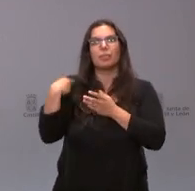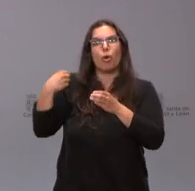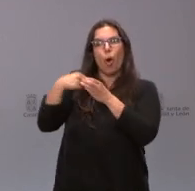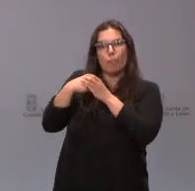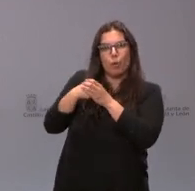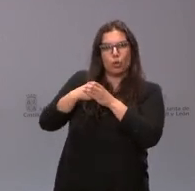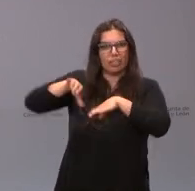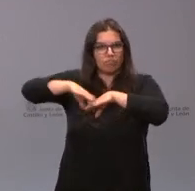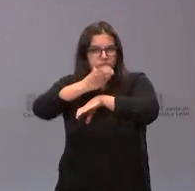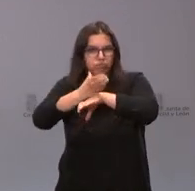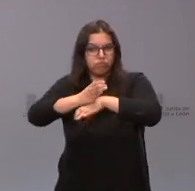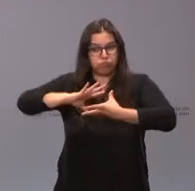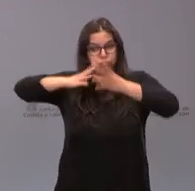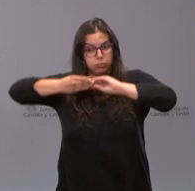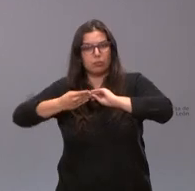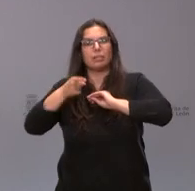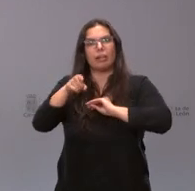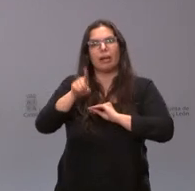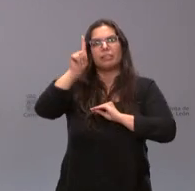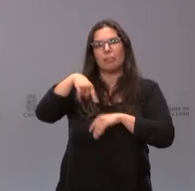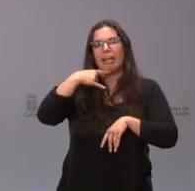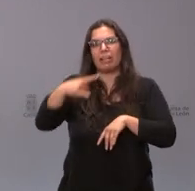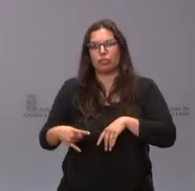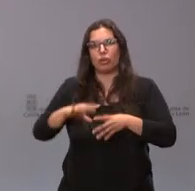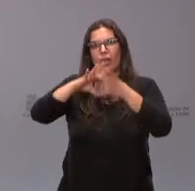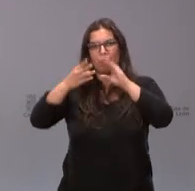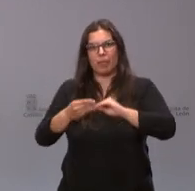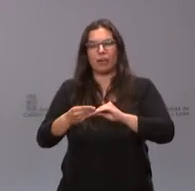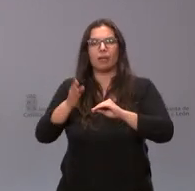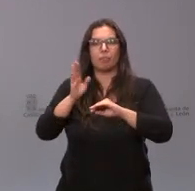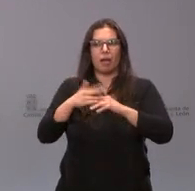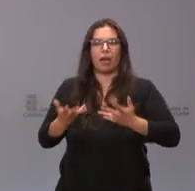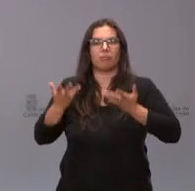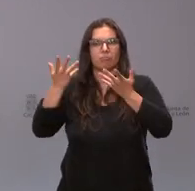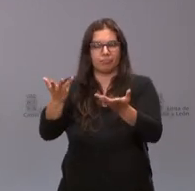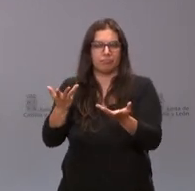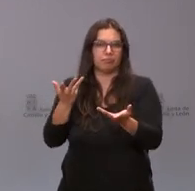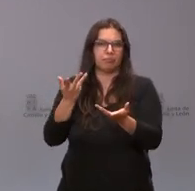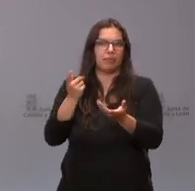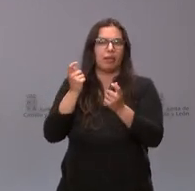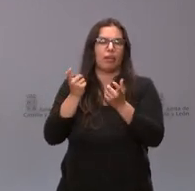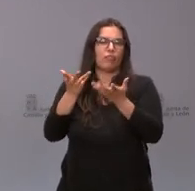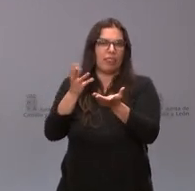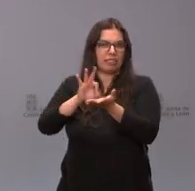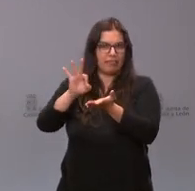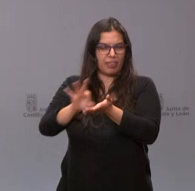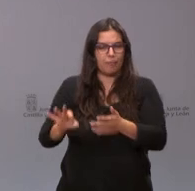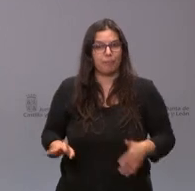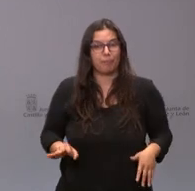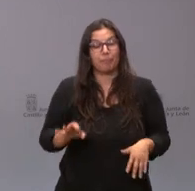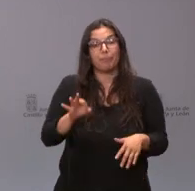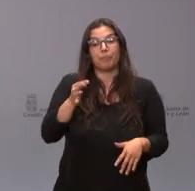donde, lógicamente, se buscan también medios electrónicos y digitales para favorecer este tipo de prestaciones. En el caso